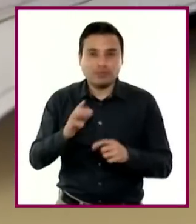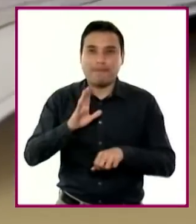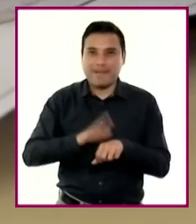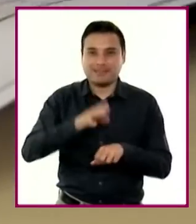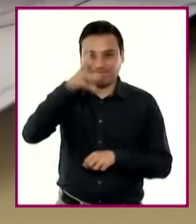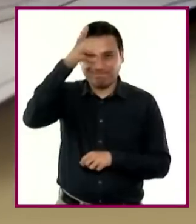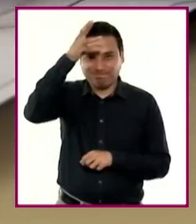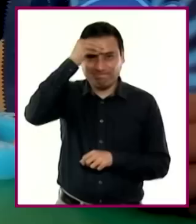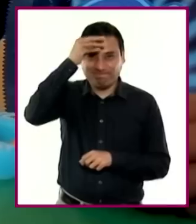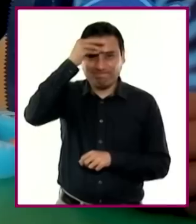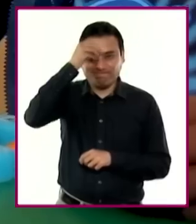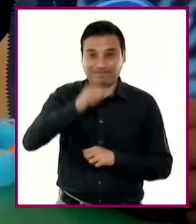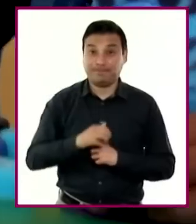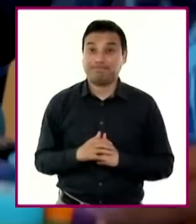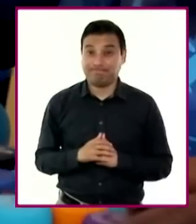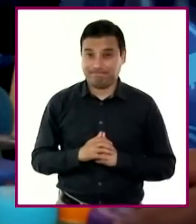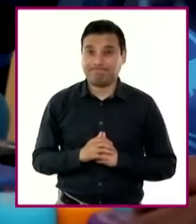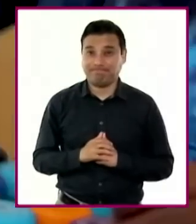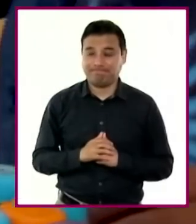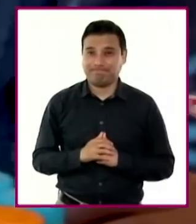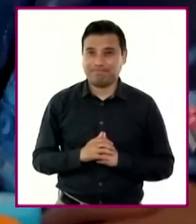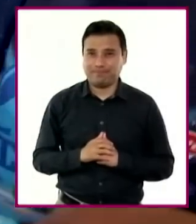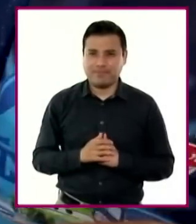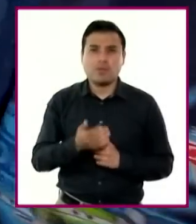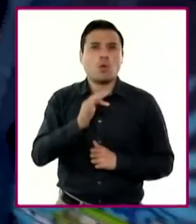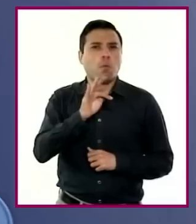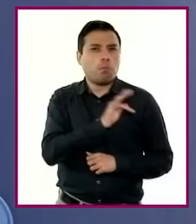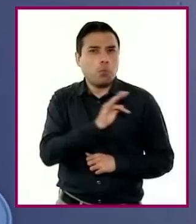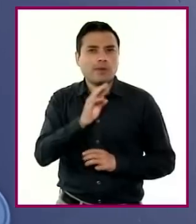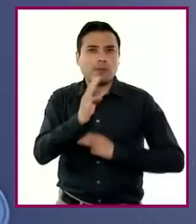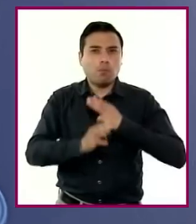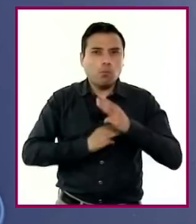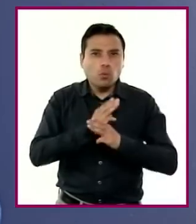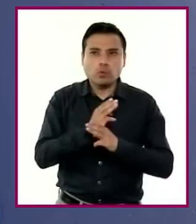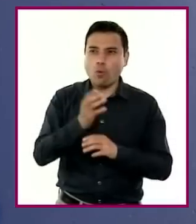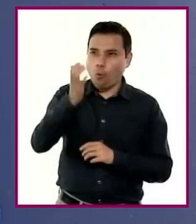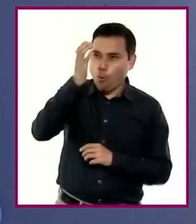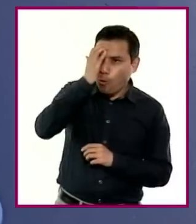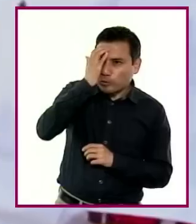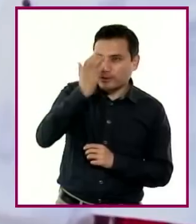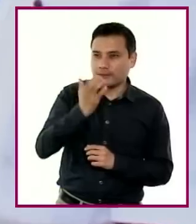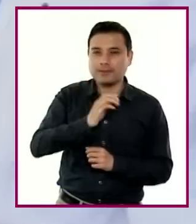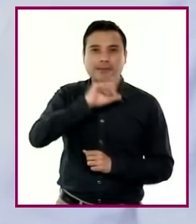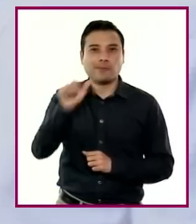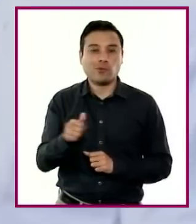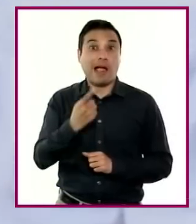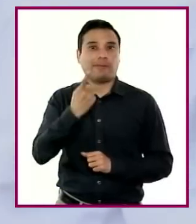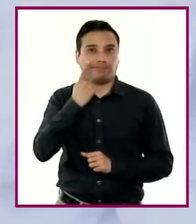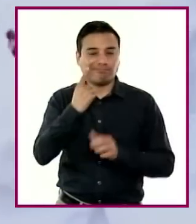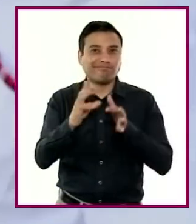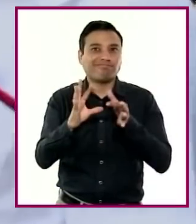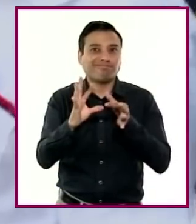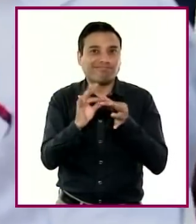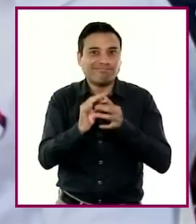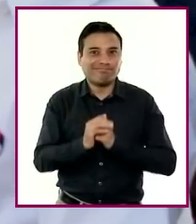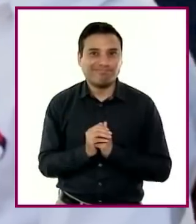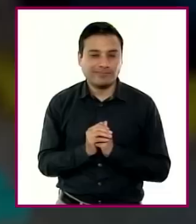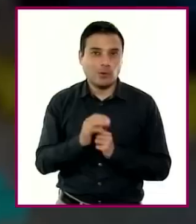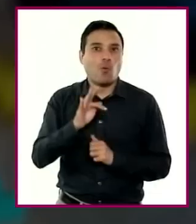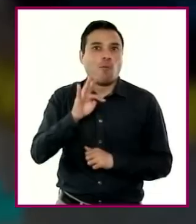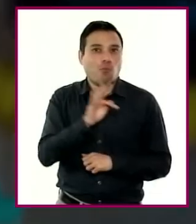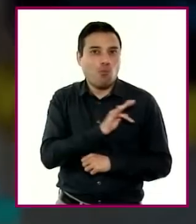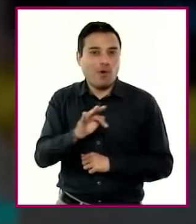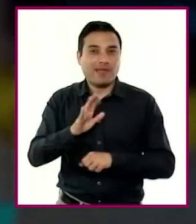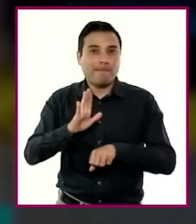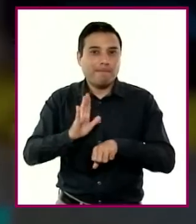de sus ideas iniciales, para describir el mundo hacia ideas más elaboradas en la que construyen conocimientos